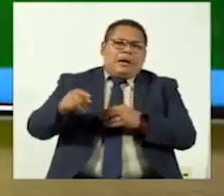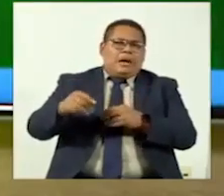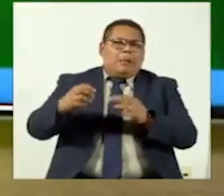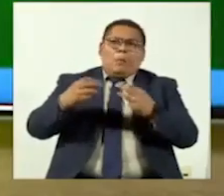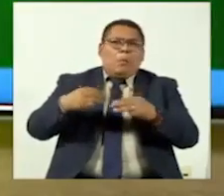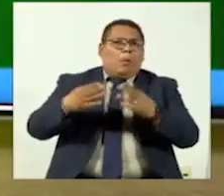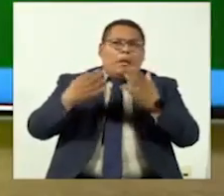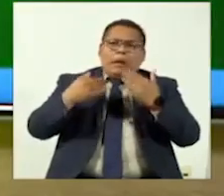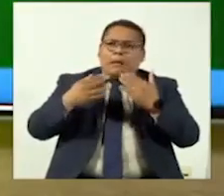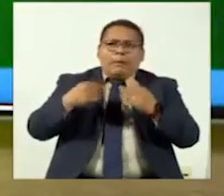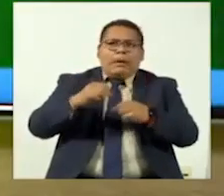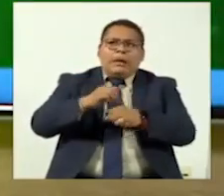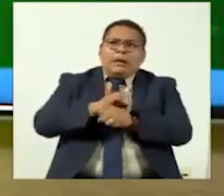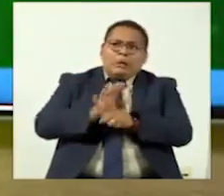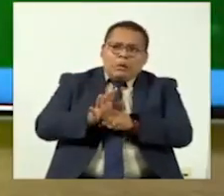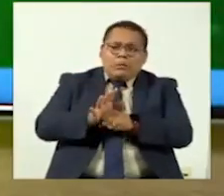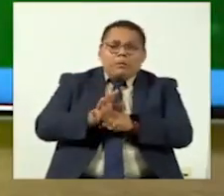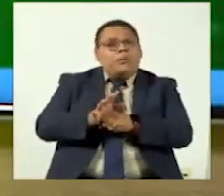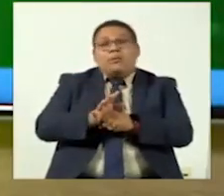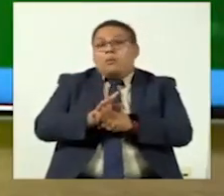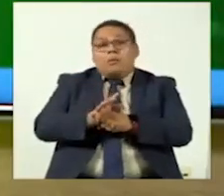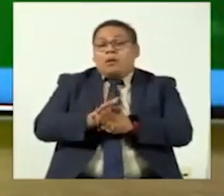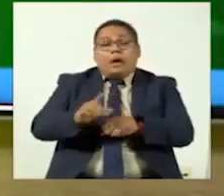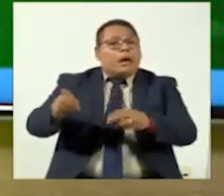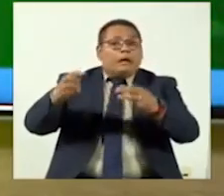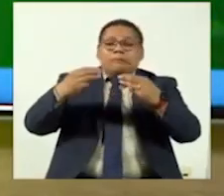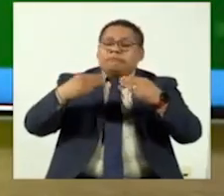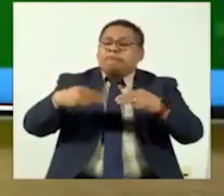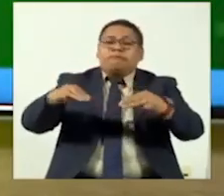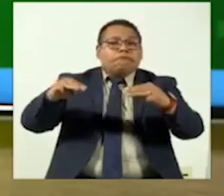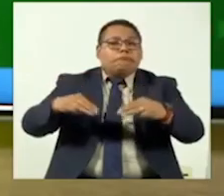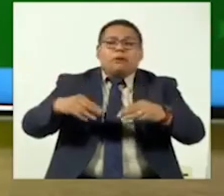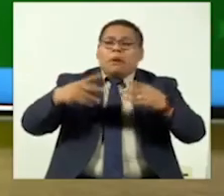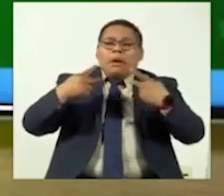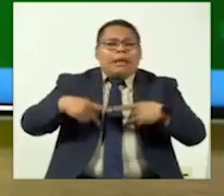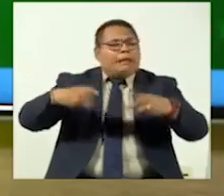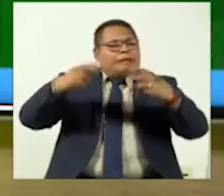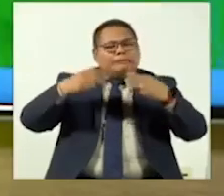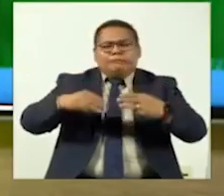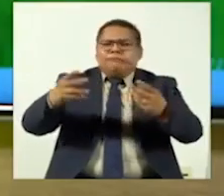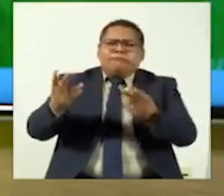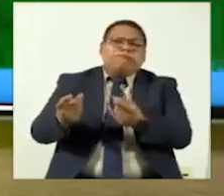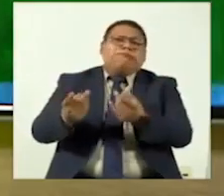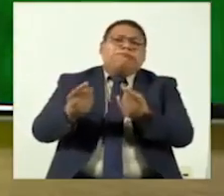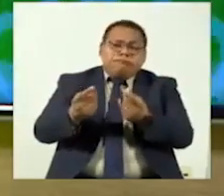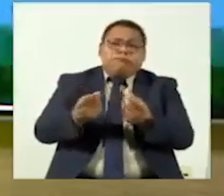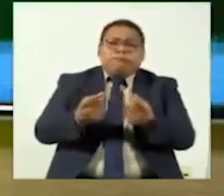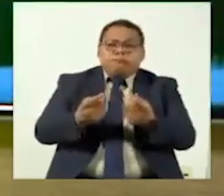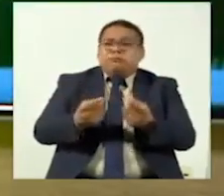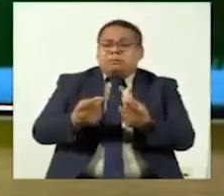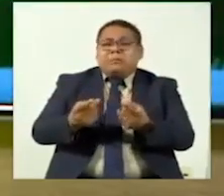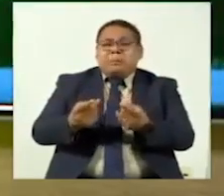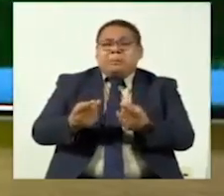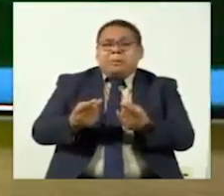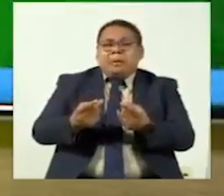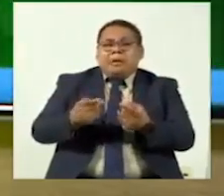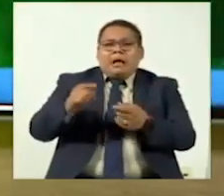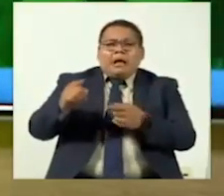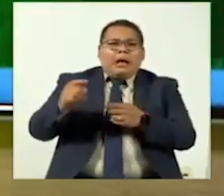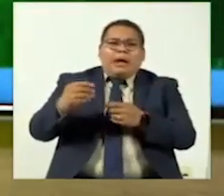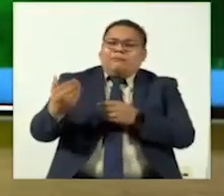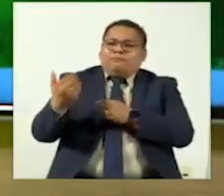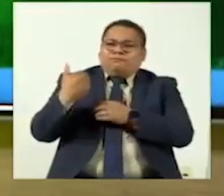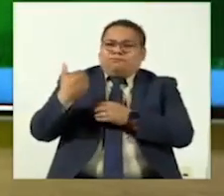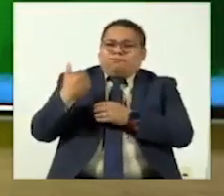no, al contrario, porque los músicos seguían muy activos. Genial. Sí, o sea, tuvimos muchísimas propuestas